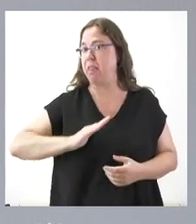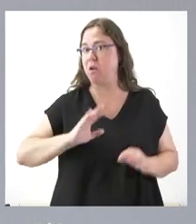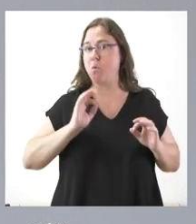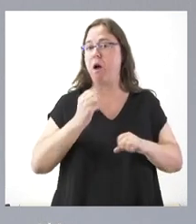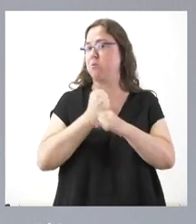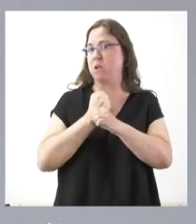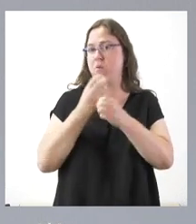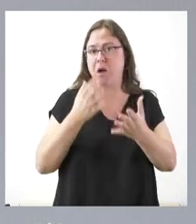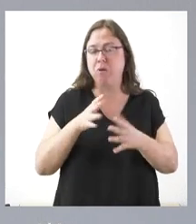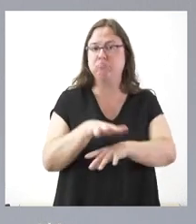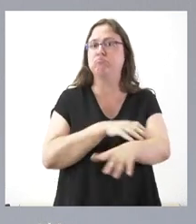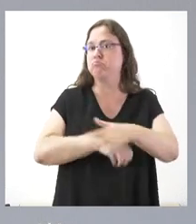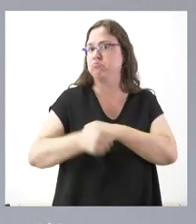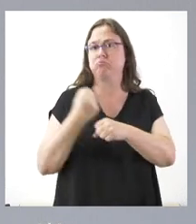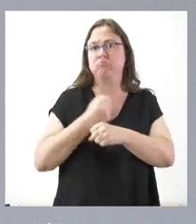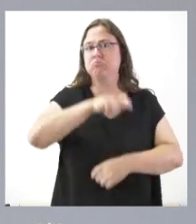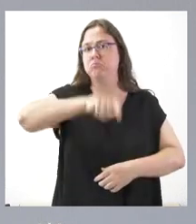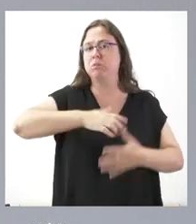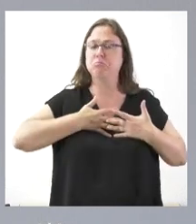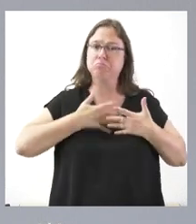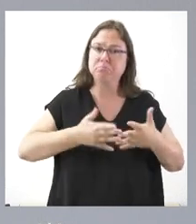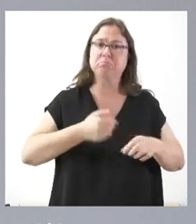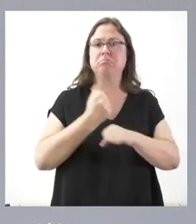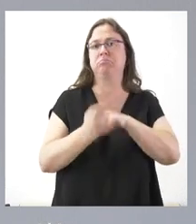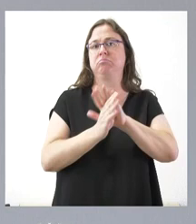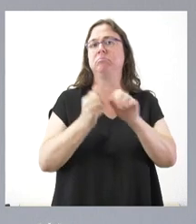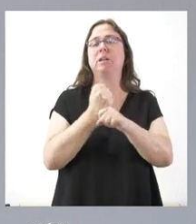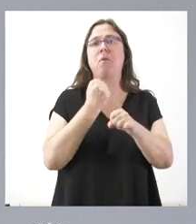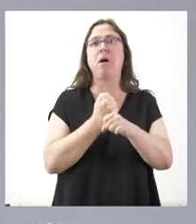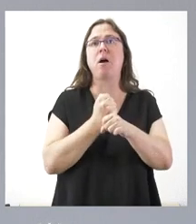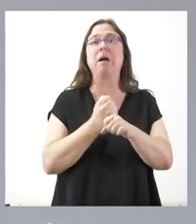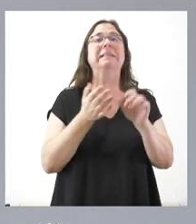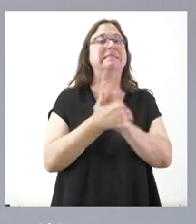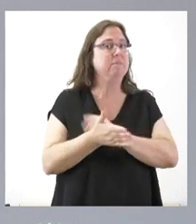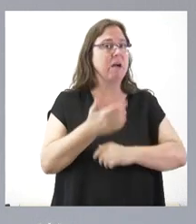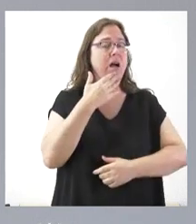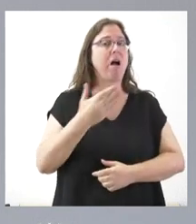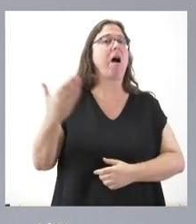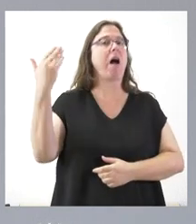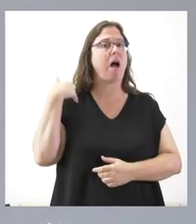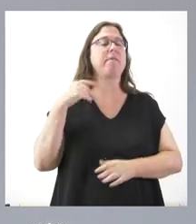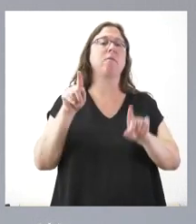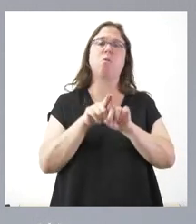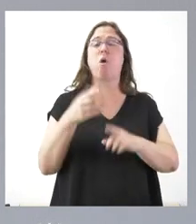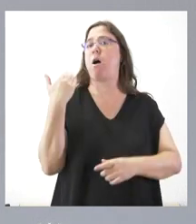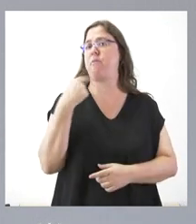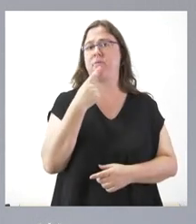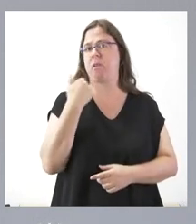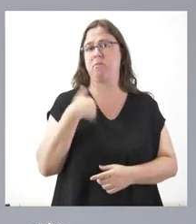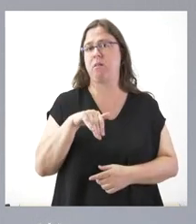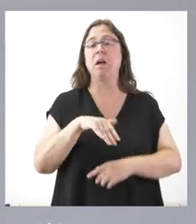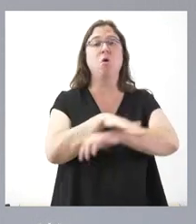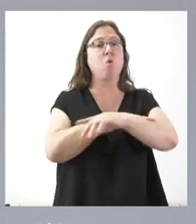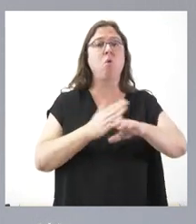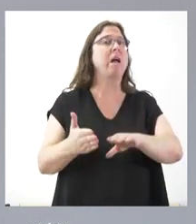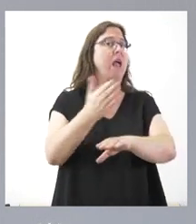de trabajo, de voluntad de personas de seguir llevando a cabo sus tareas, no merma en absoluto lo que yo señale de que el Gobierno